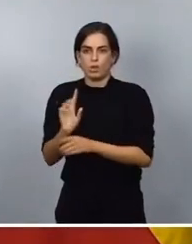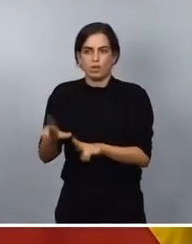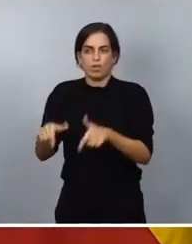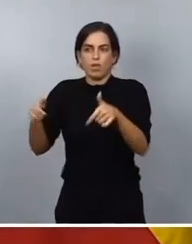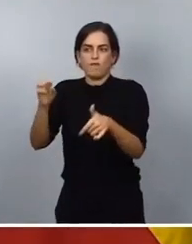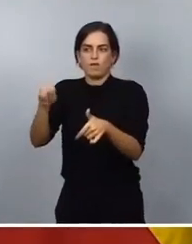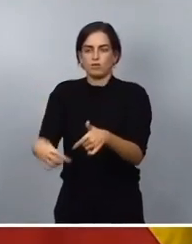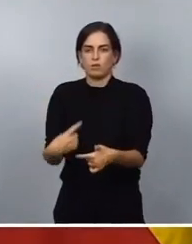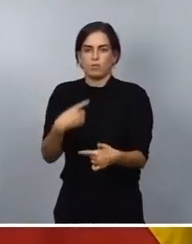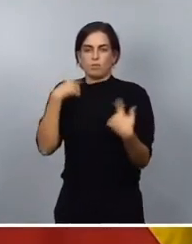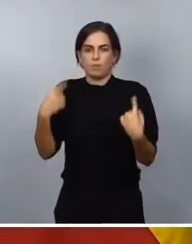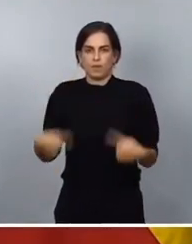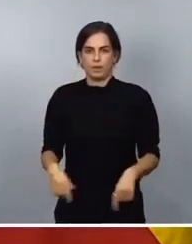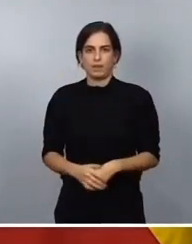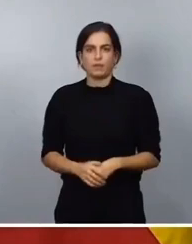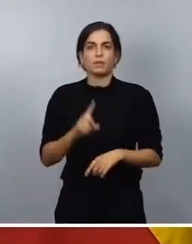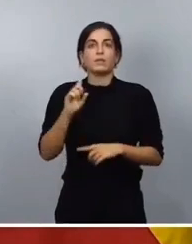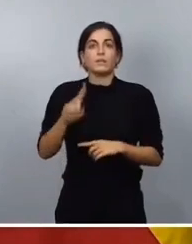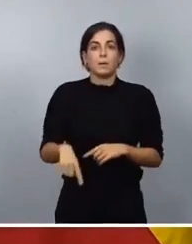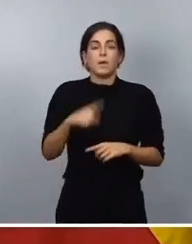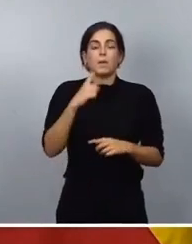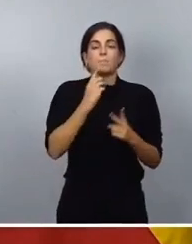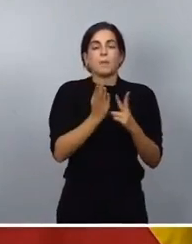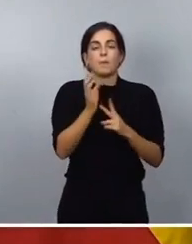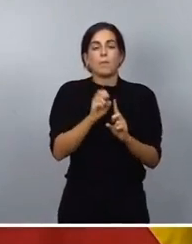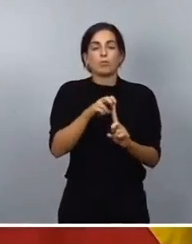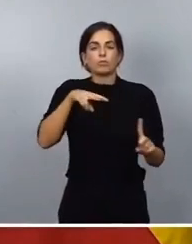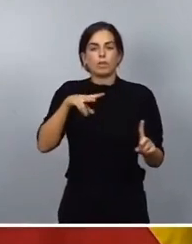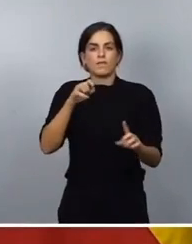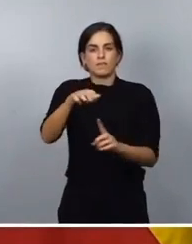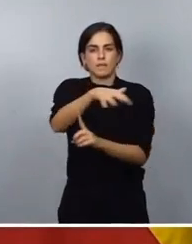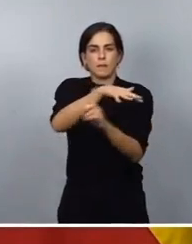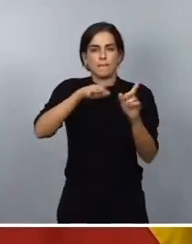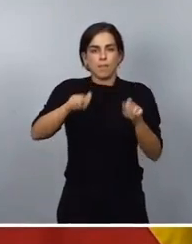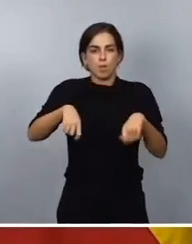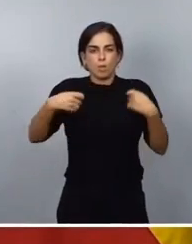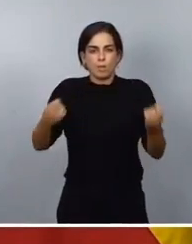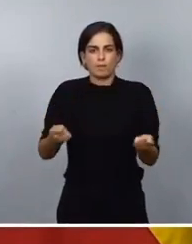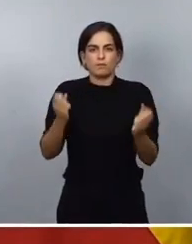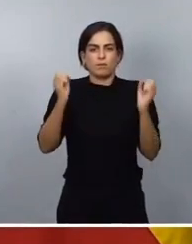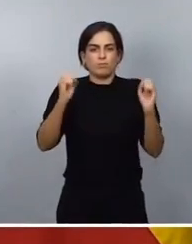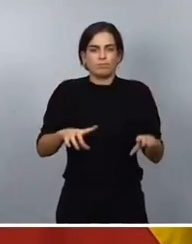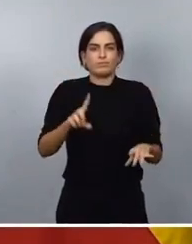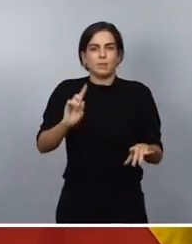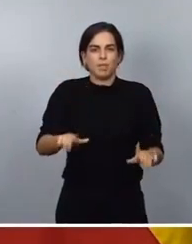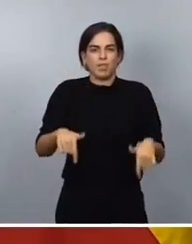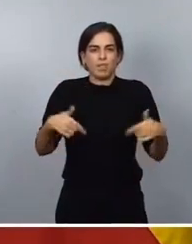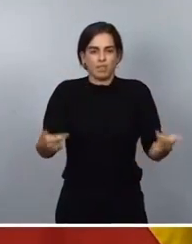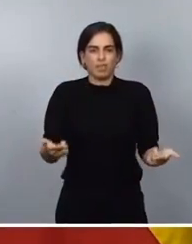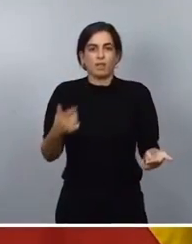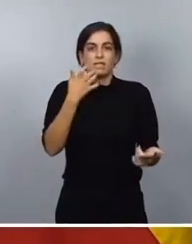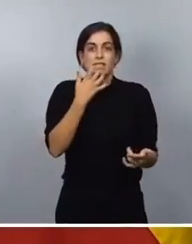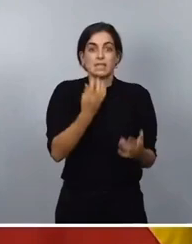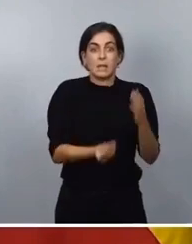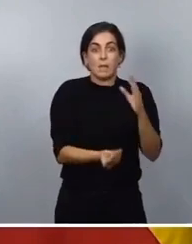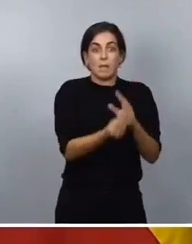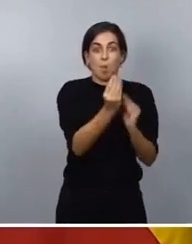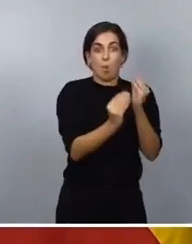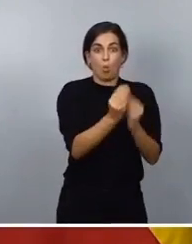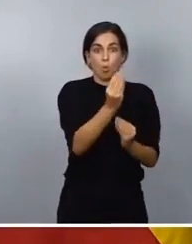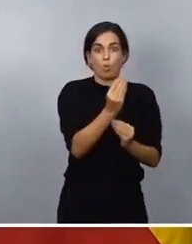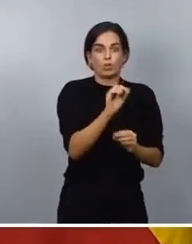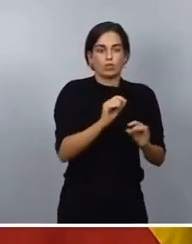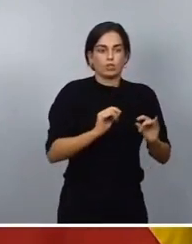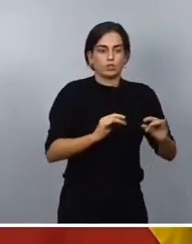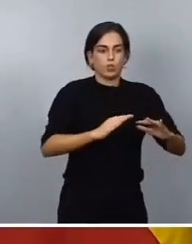desperdicio desde el punto de vista medioambiental. Cuando se produce un alimento se utiliza suelo, se utiliza